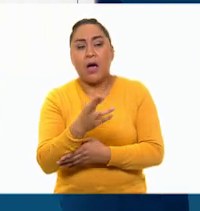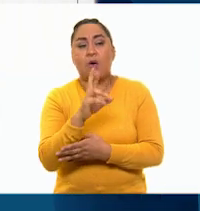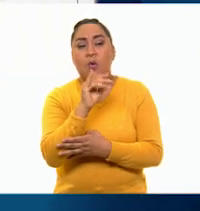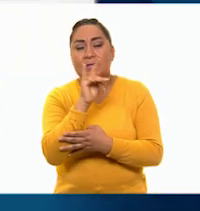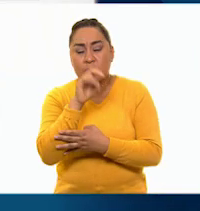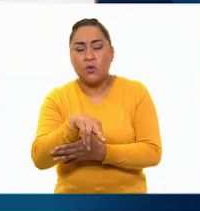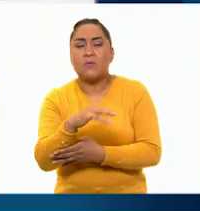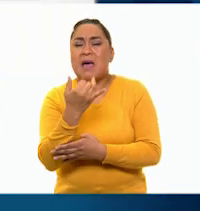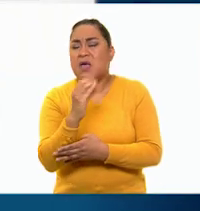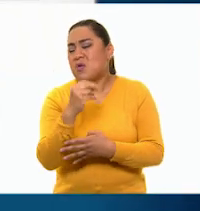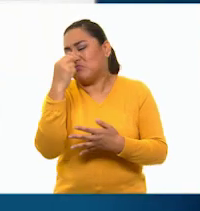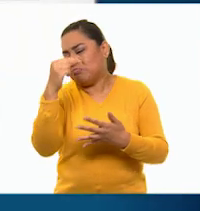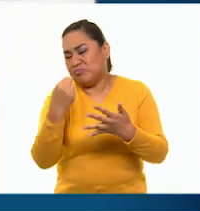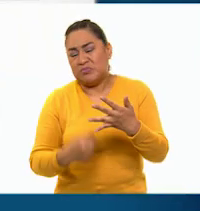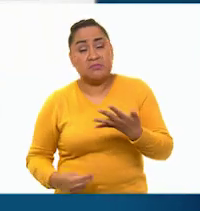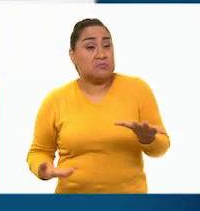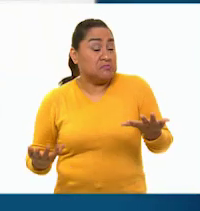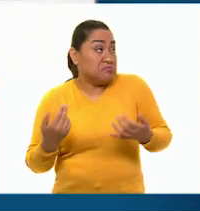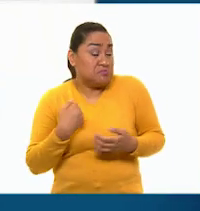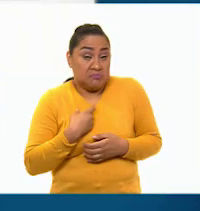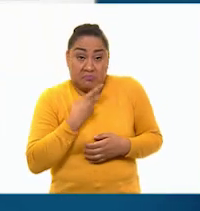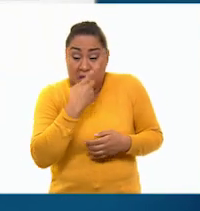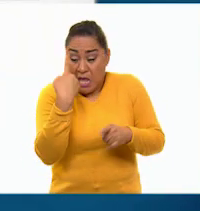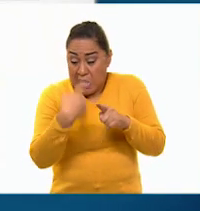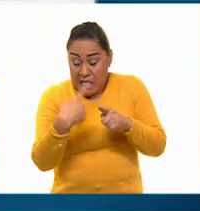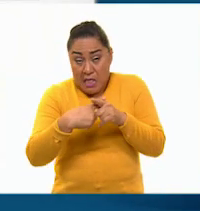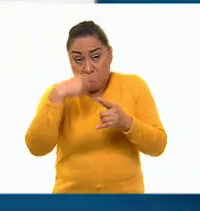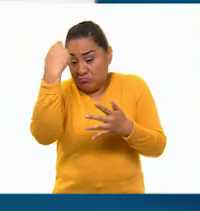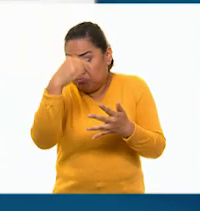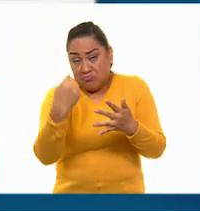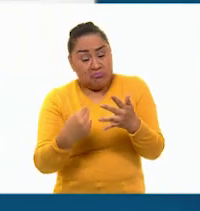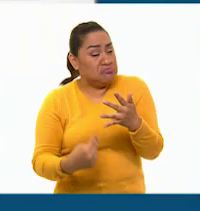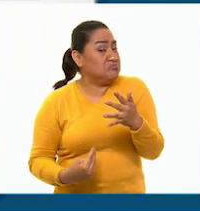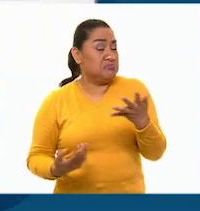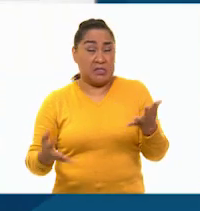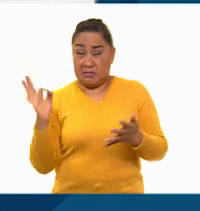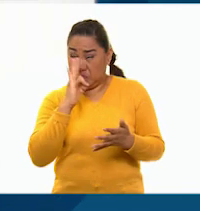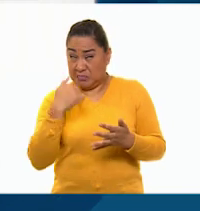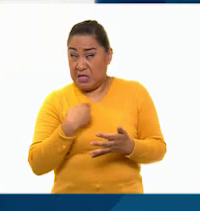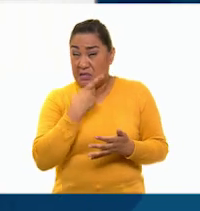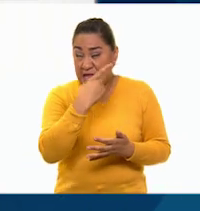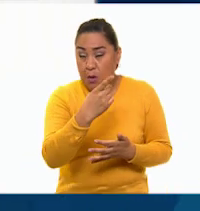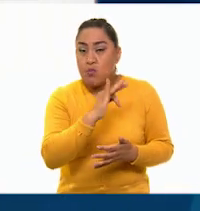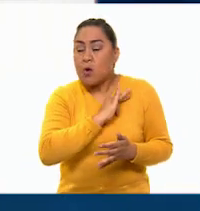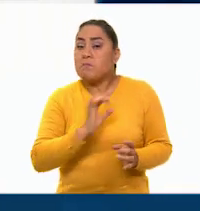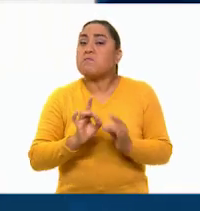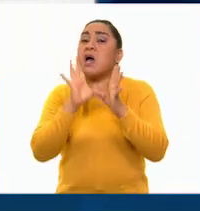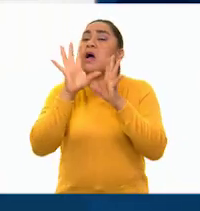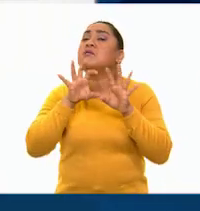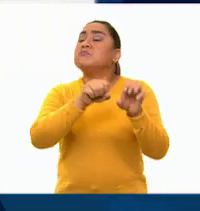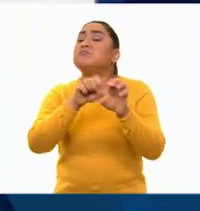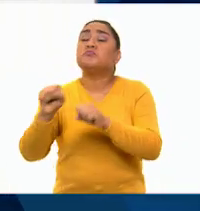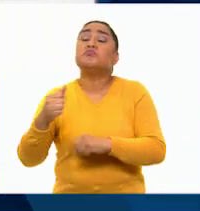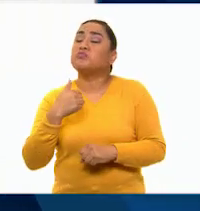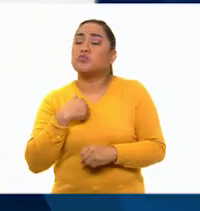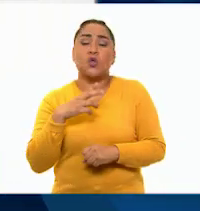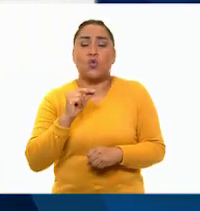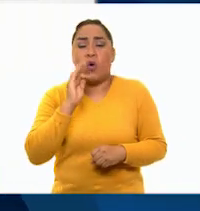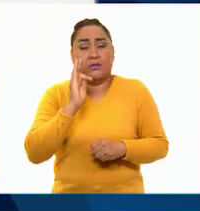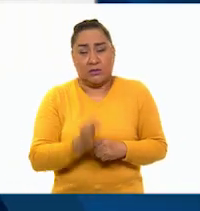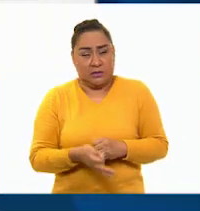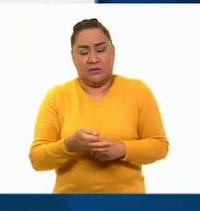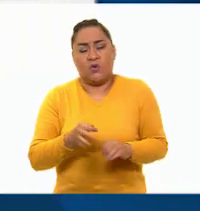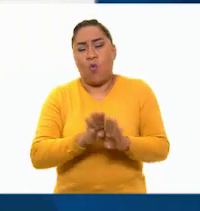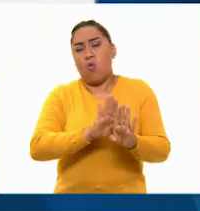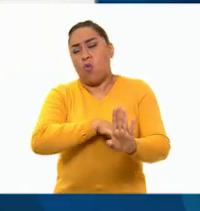comadre? No puedo decirles quiénes son, pues de hacerlo sus vidas correrían peligro y no estoy dispuesta a ser partícipe de